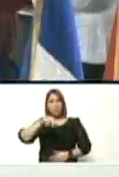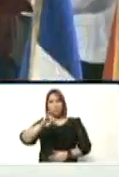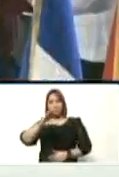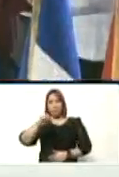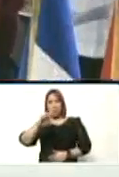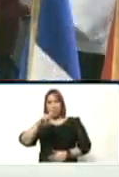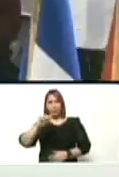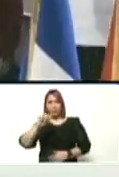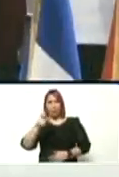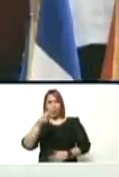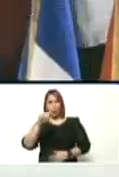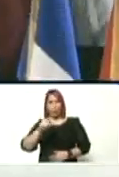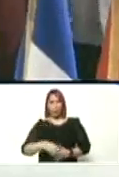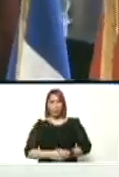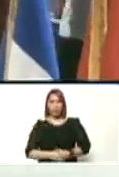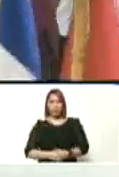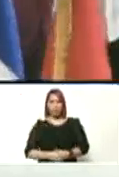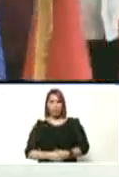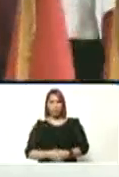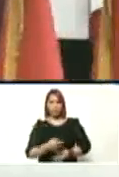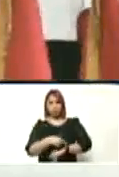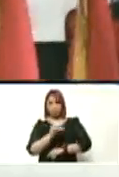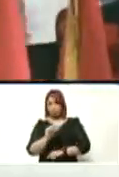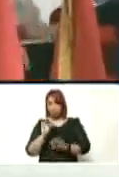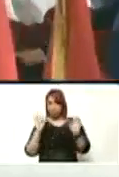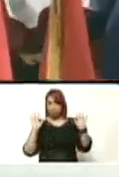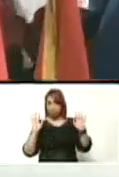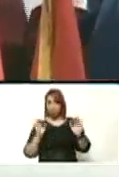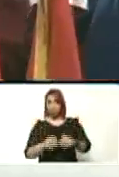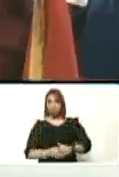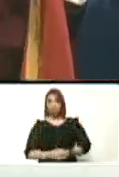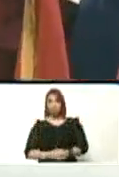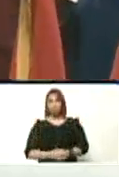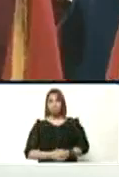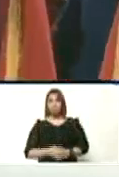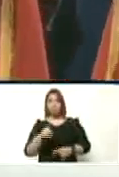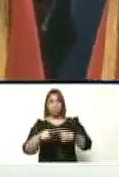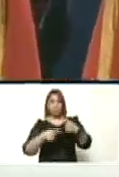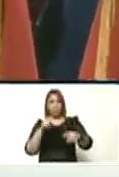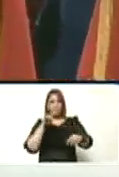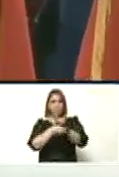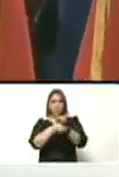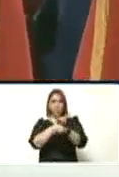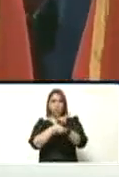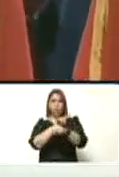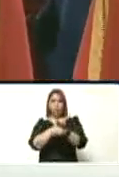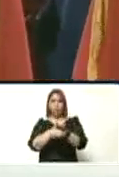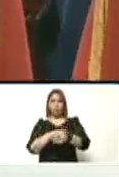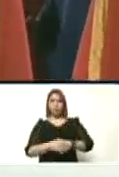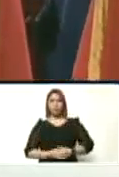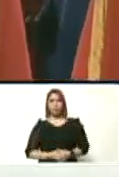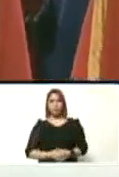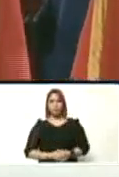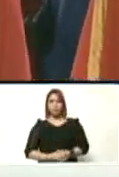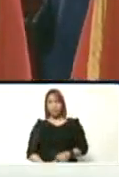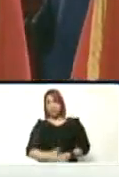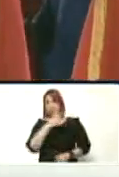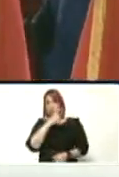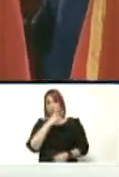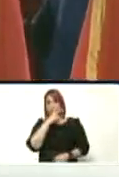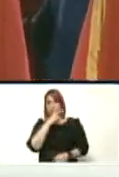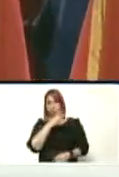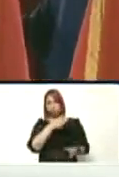centroamericana en su momento Sandino y luego fue traicionado vilmente